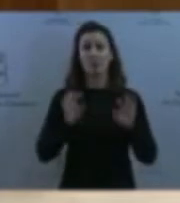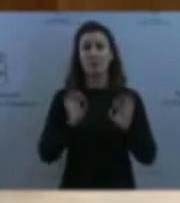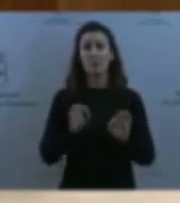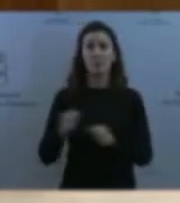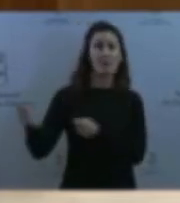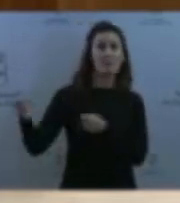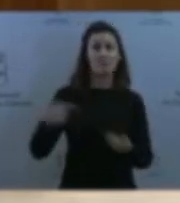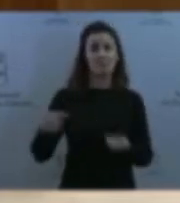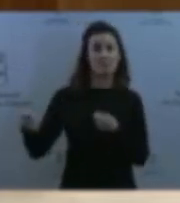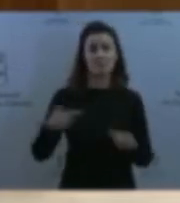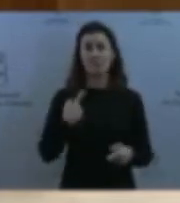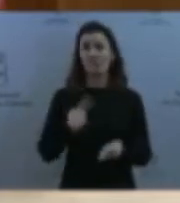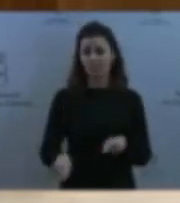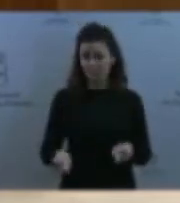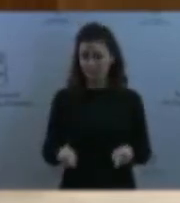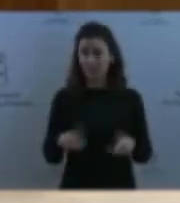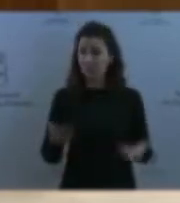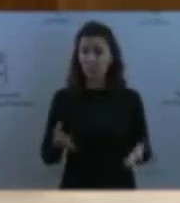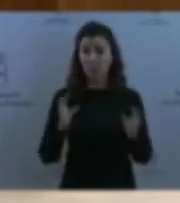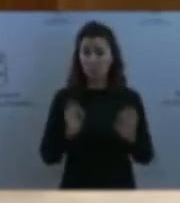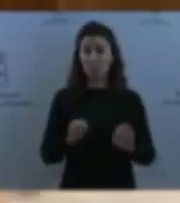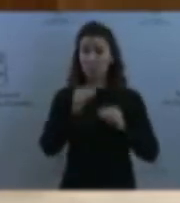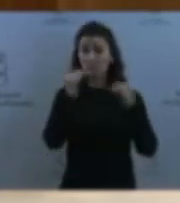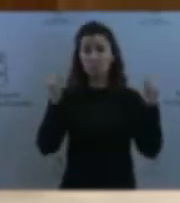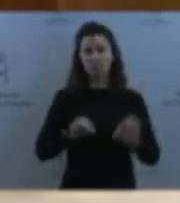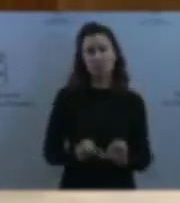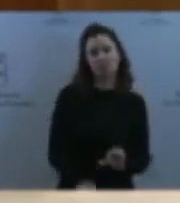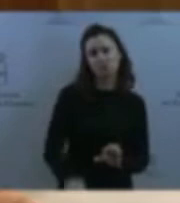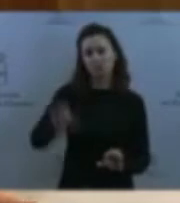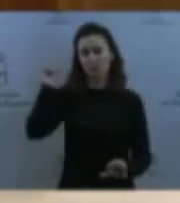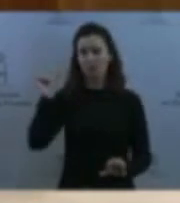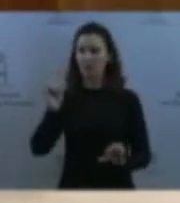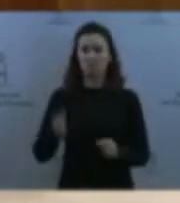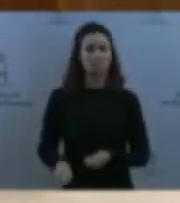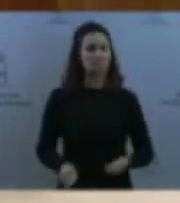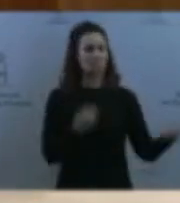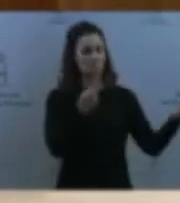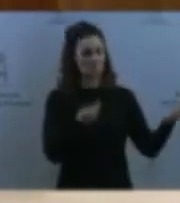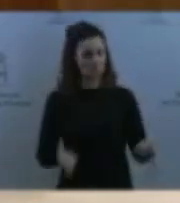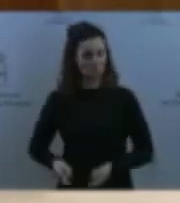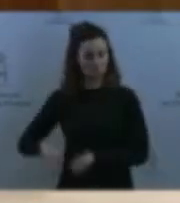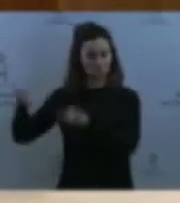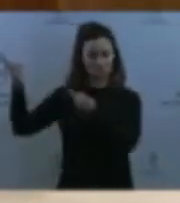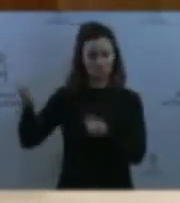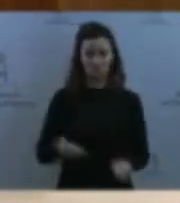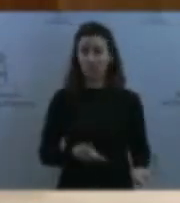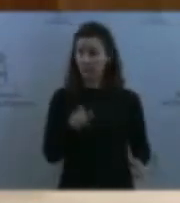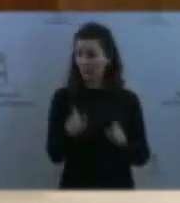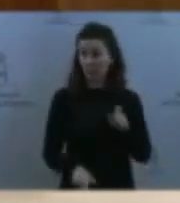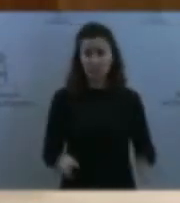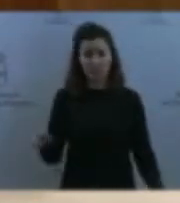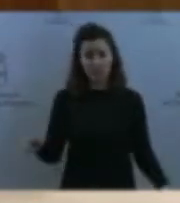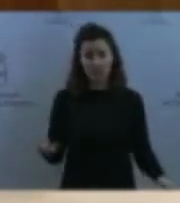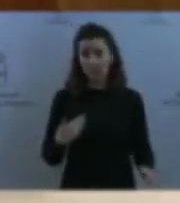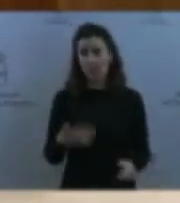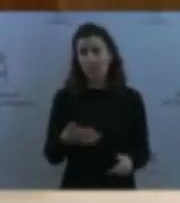de emigrar. Por ello, necesitamos de ser previsores, necesitamos recursos flexibles también. Y,